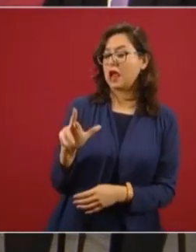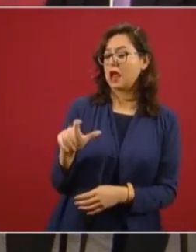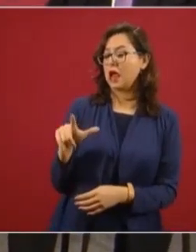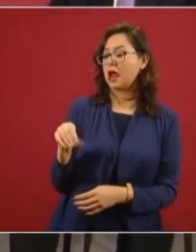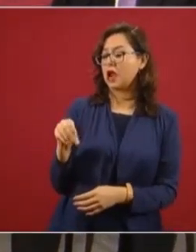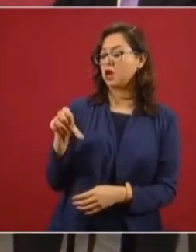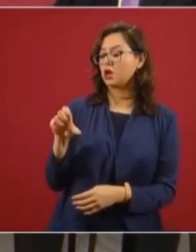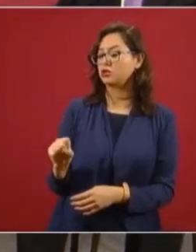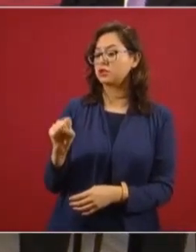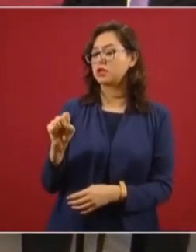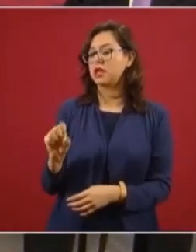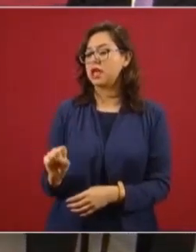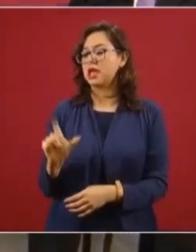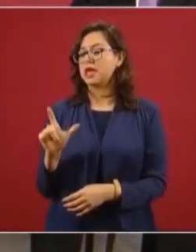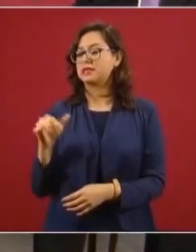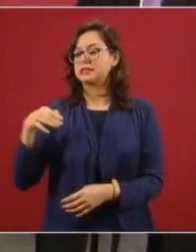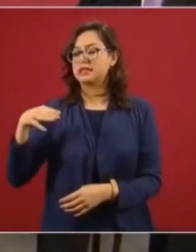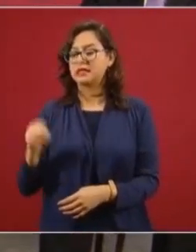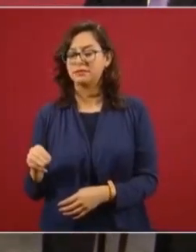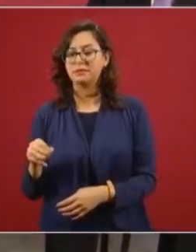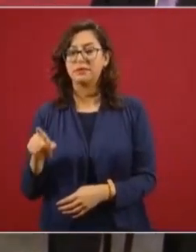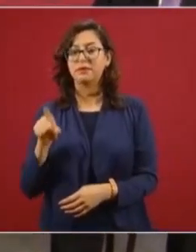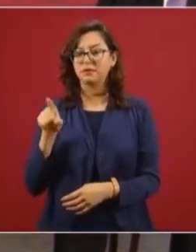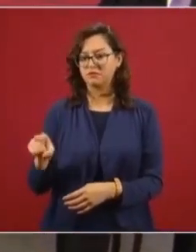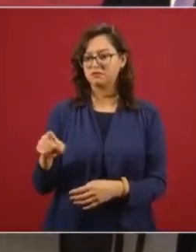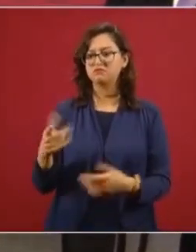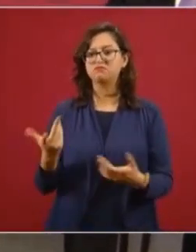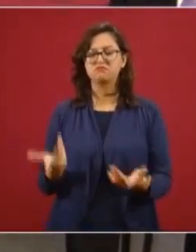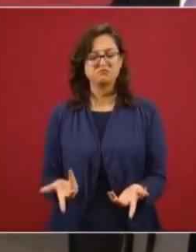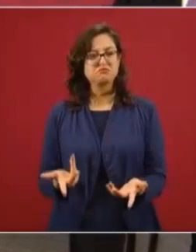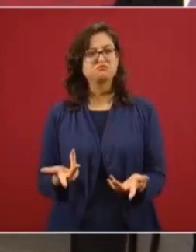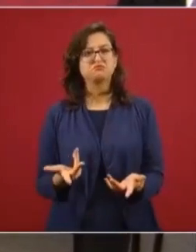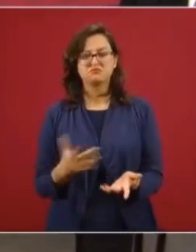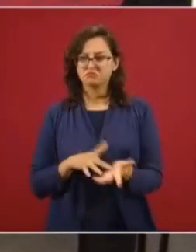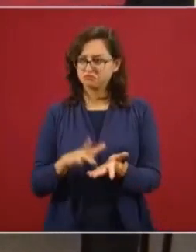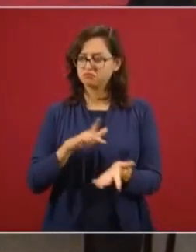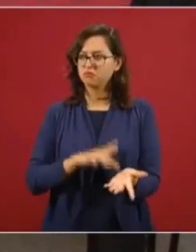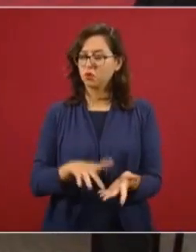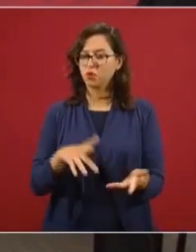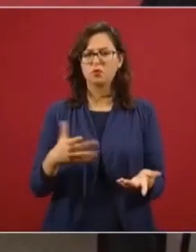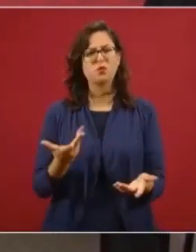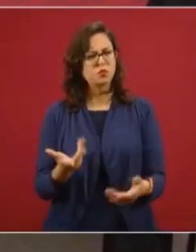Ya van a explicarles por qué una fundación